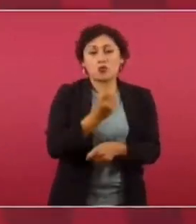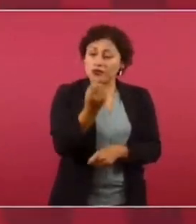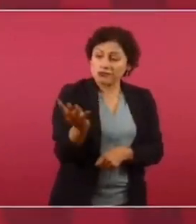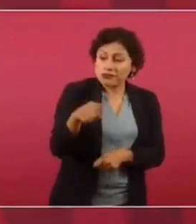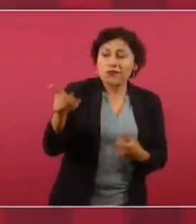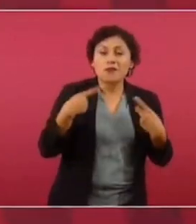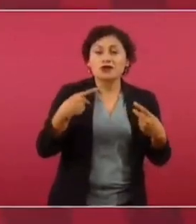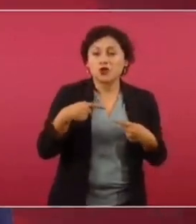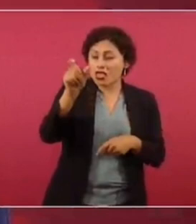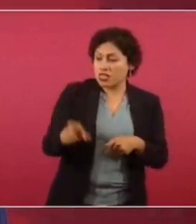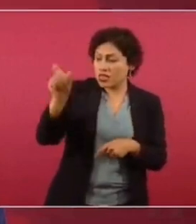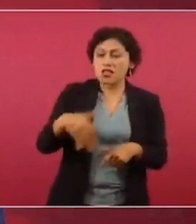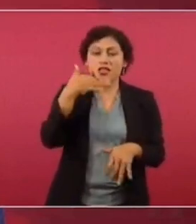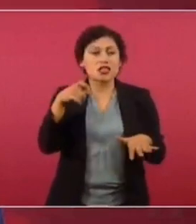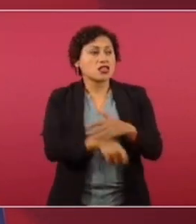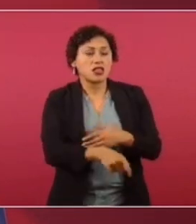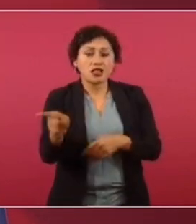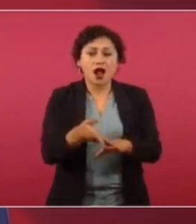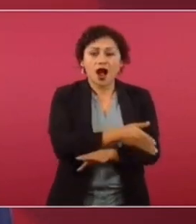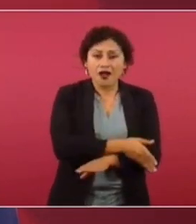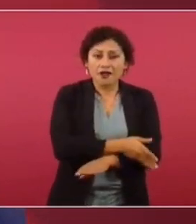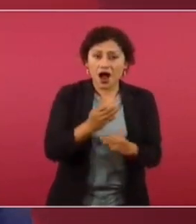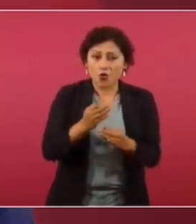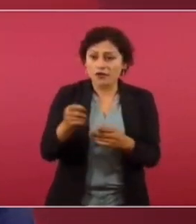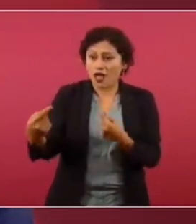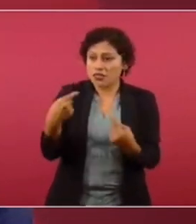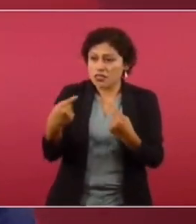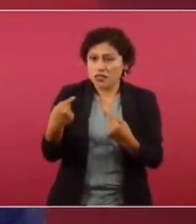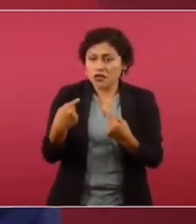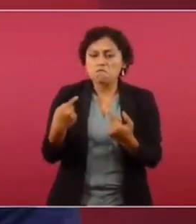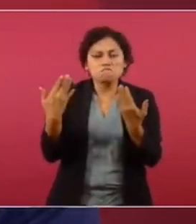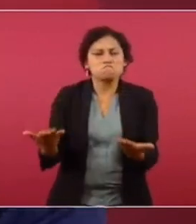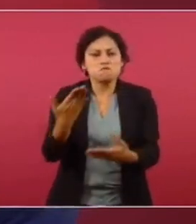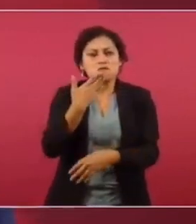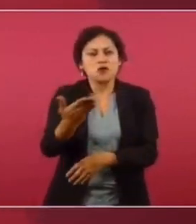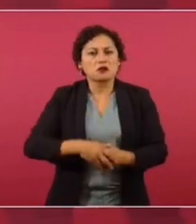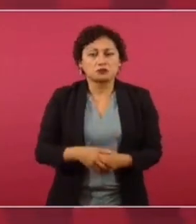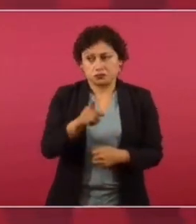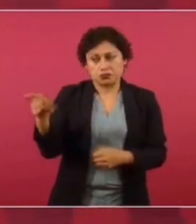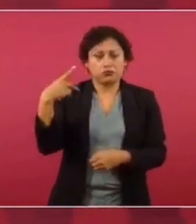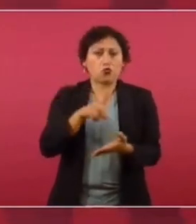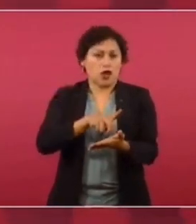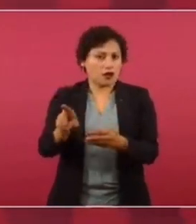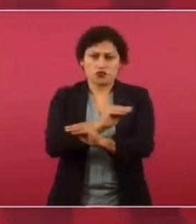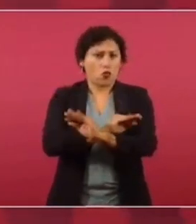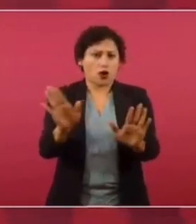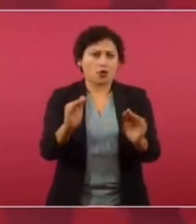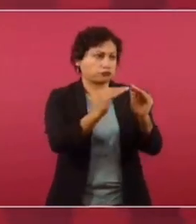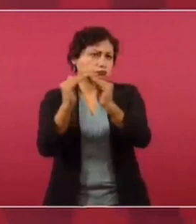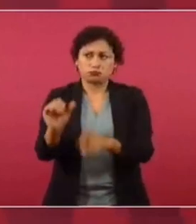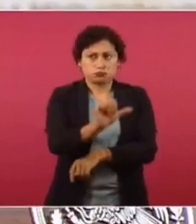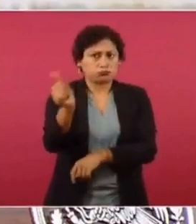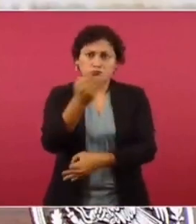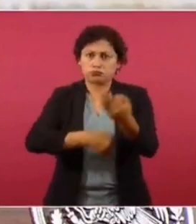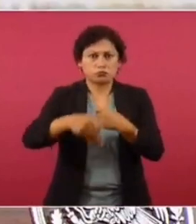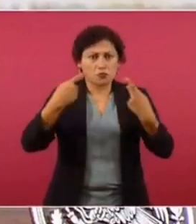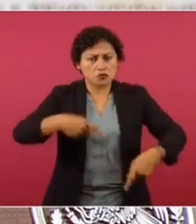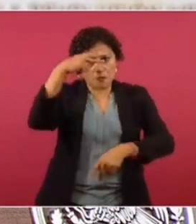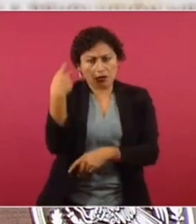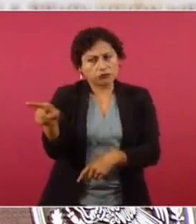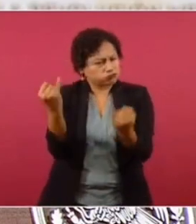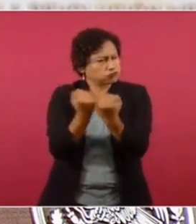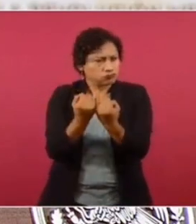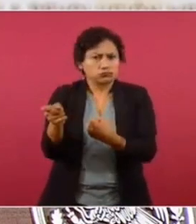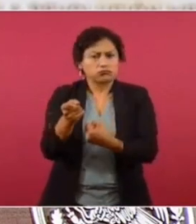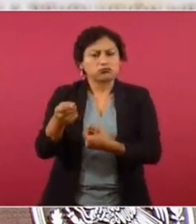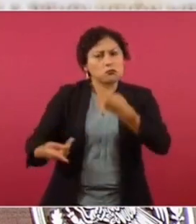corrupta cuestione lo que estamos haciendo. Desde luego que tienen derecho a hacerlo como cualquier otra persona, como cualquier otro mexicano, porque